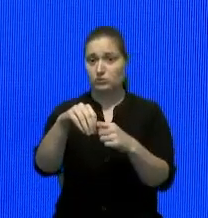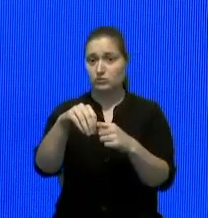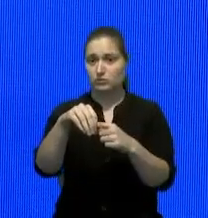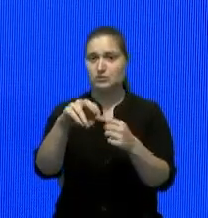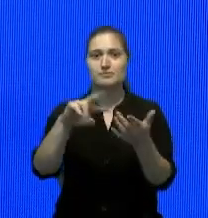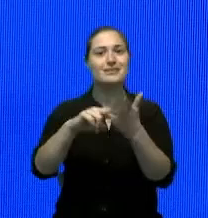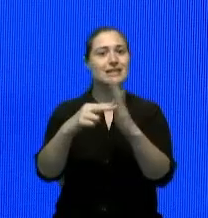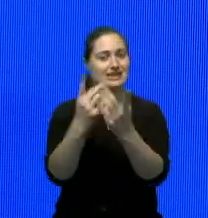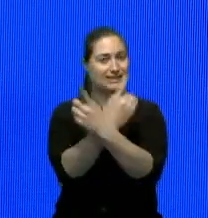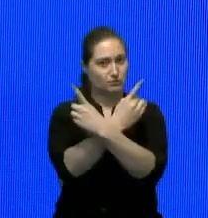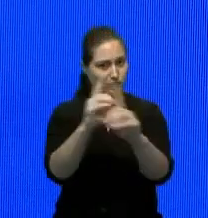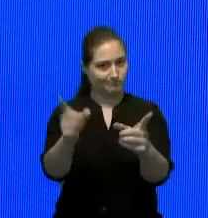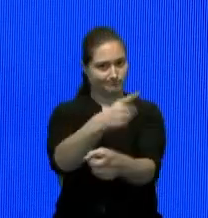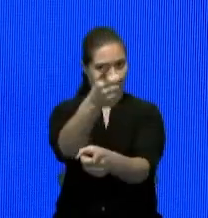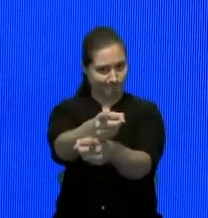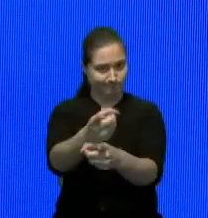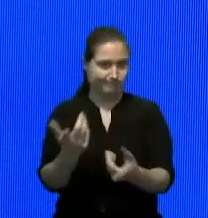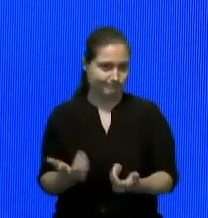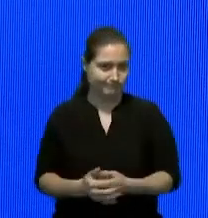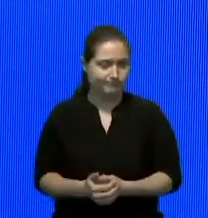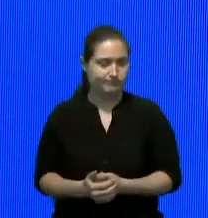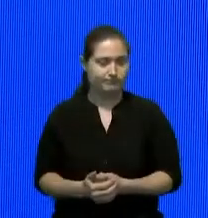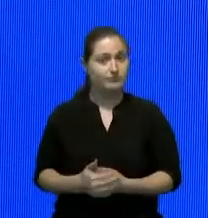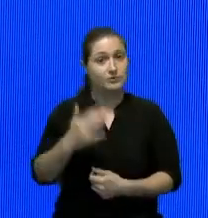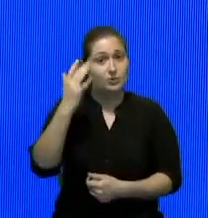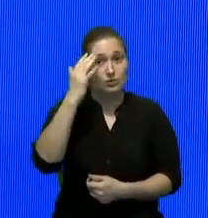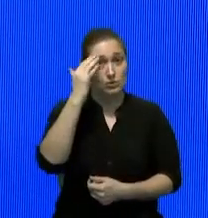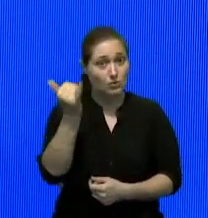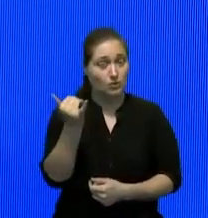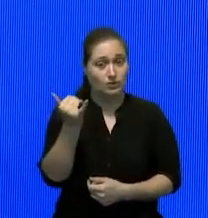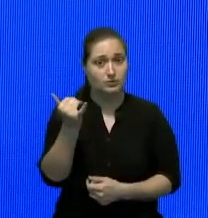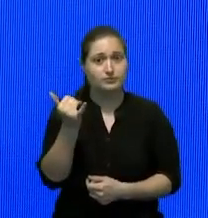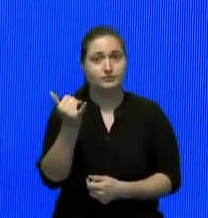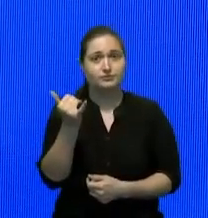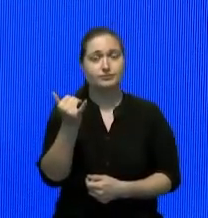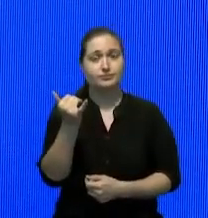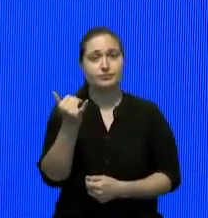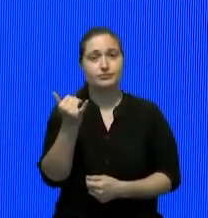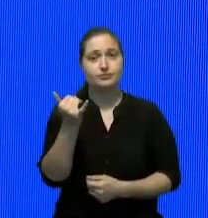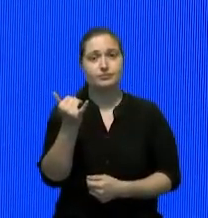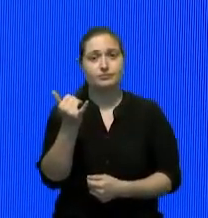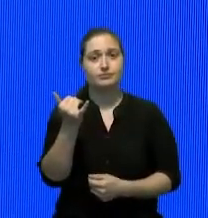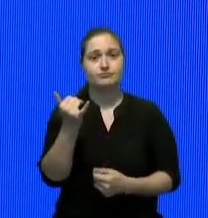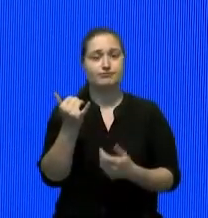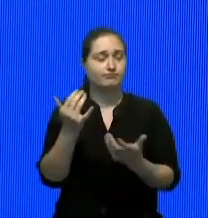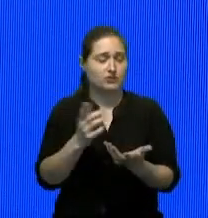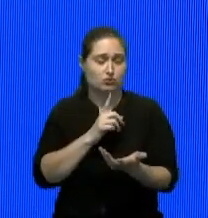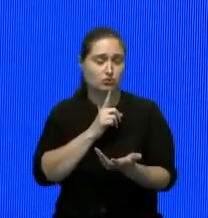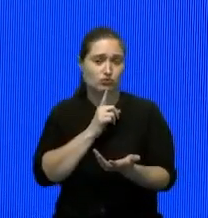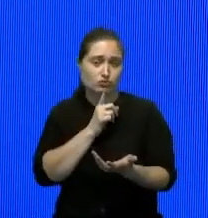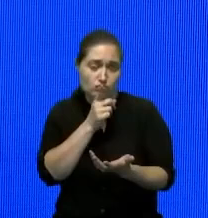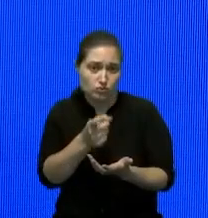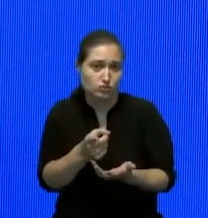democrático porque es una segunda vuelta y que realmente